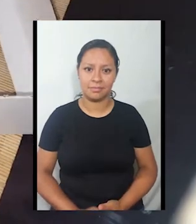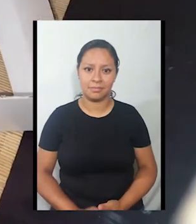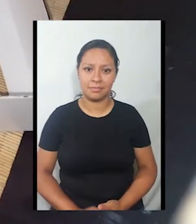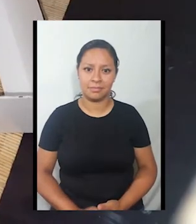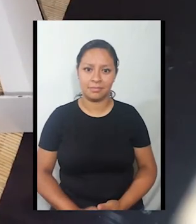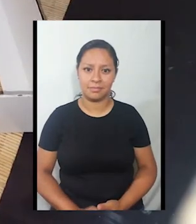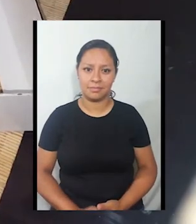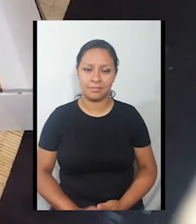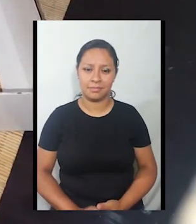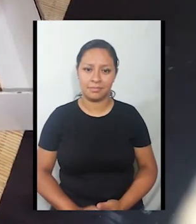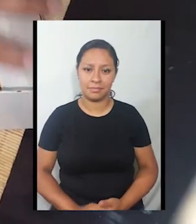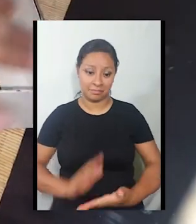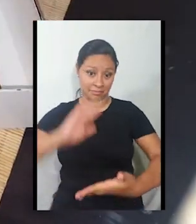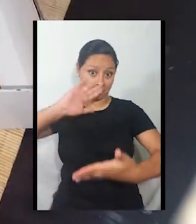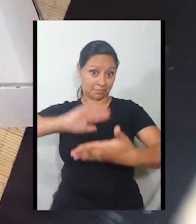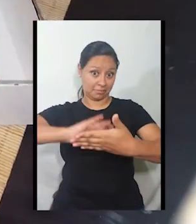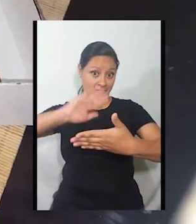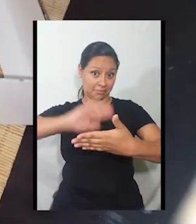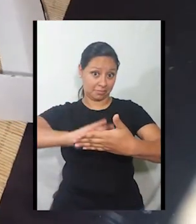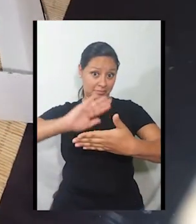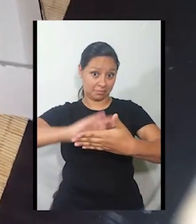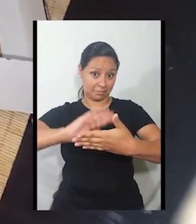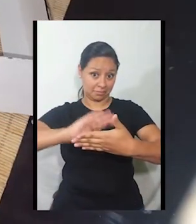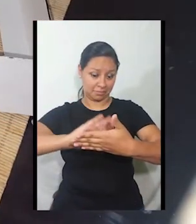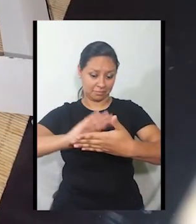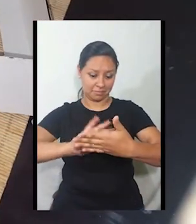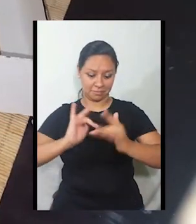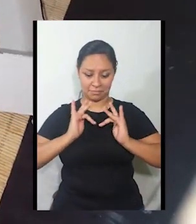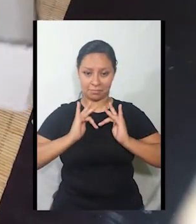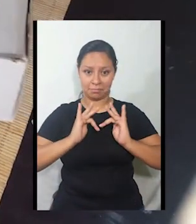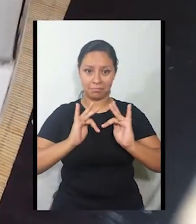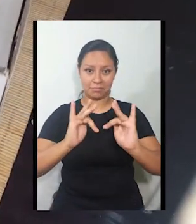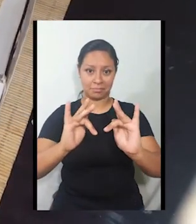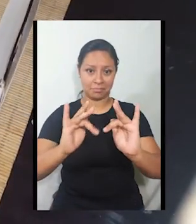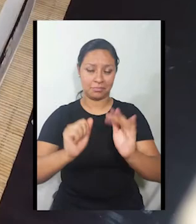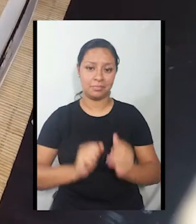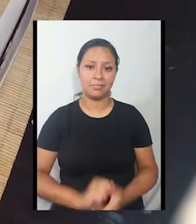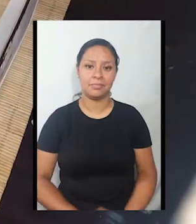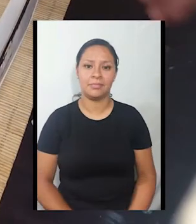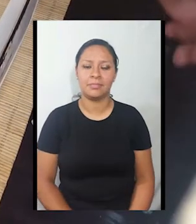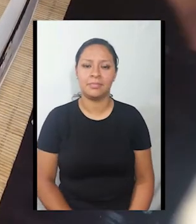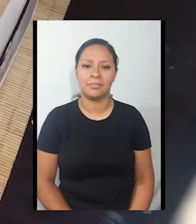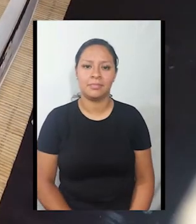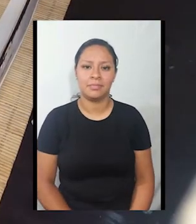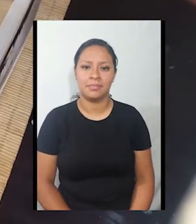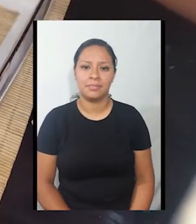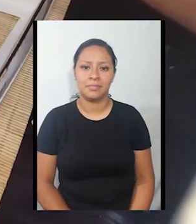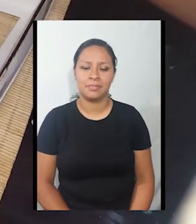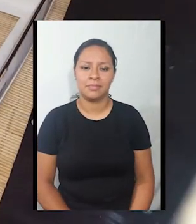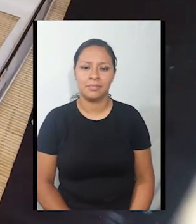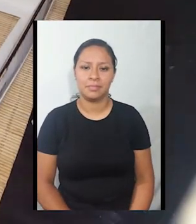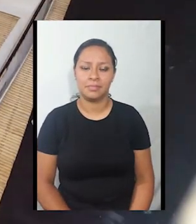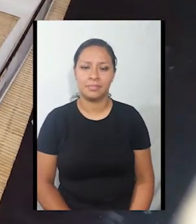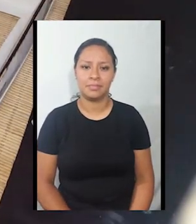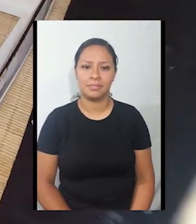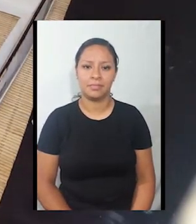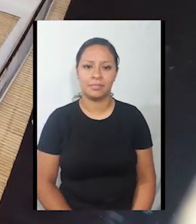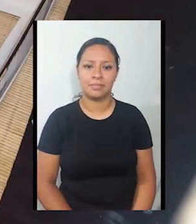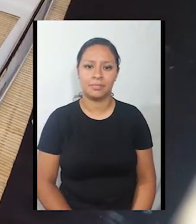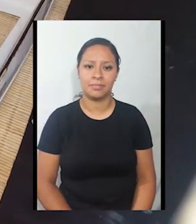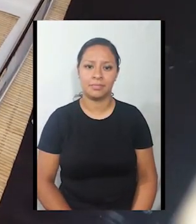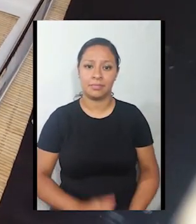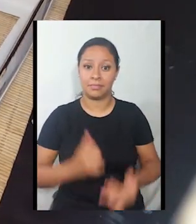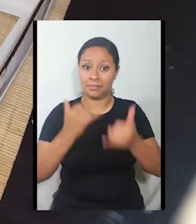despejado en la parte de atrás. ¿Qué haremos ahora? Ahora, tomaremos